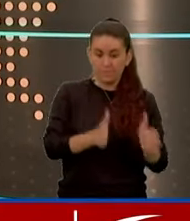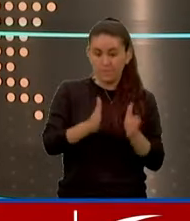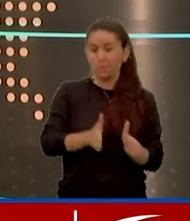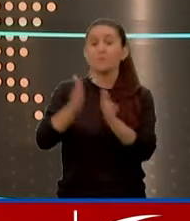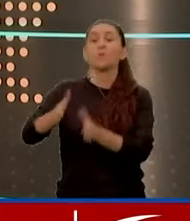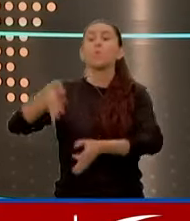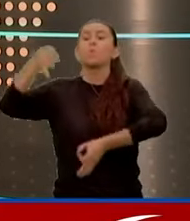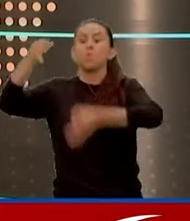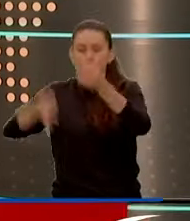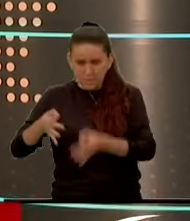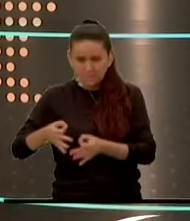juicio contra el exmandatario.